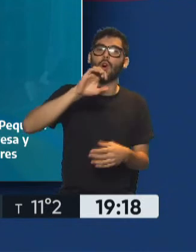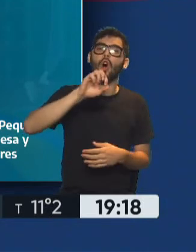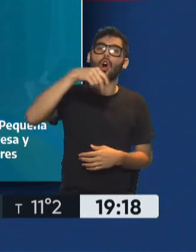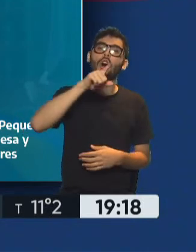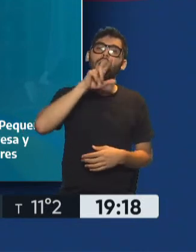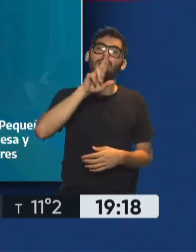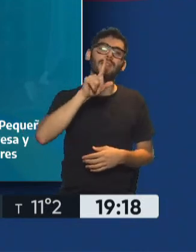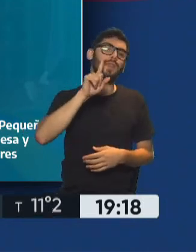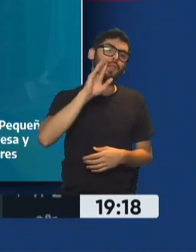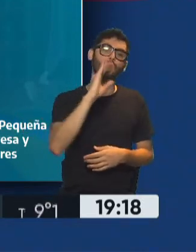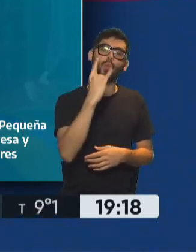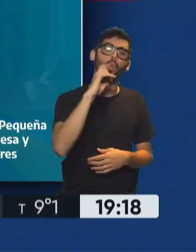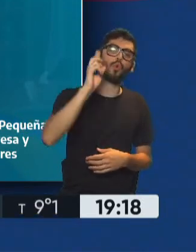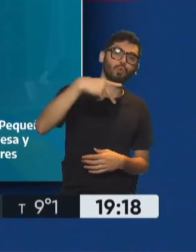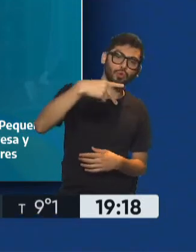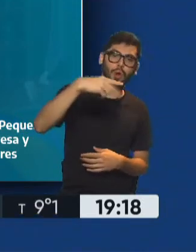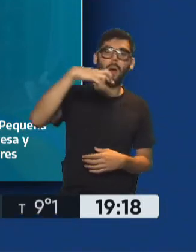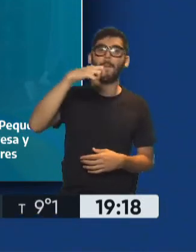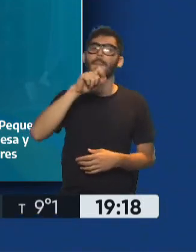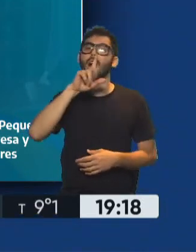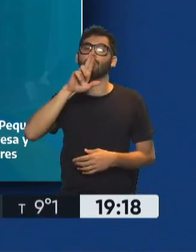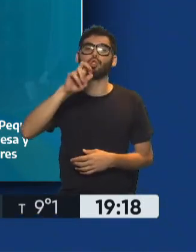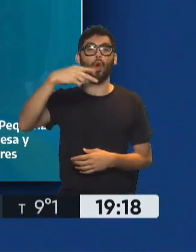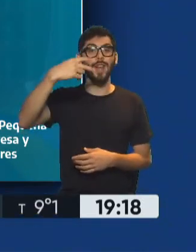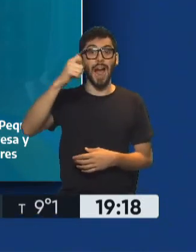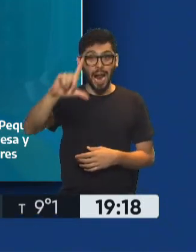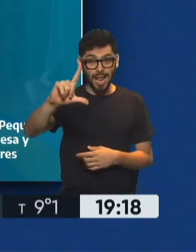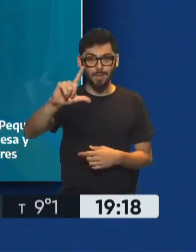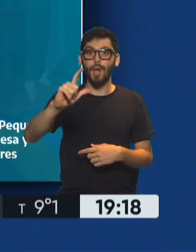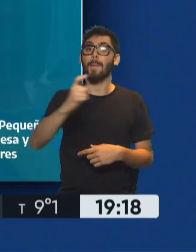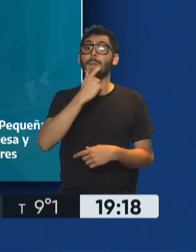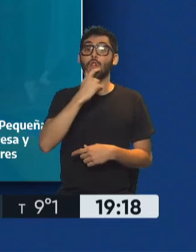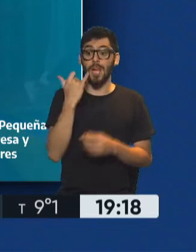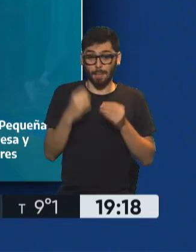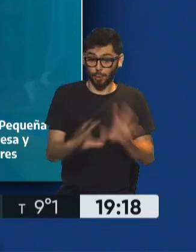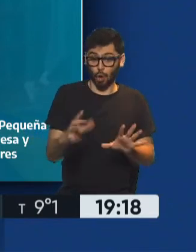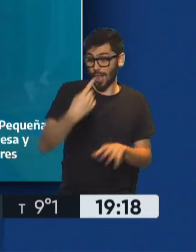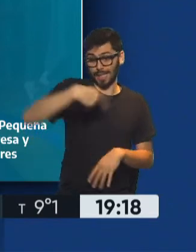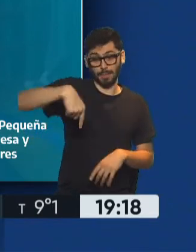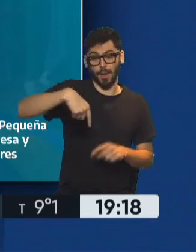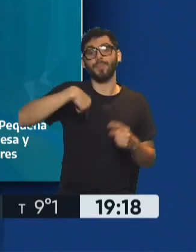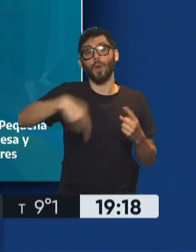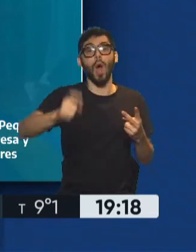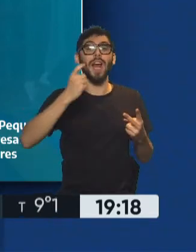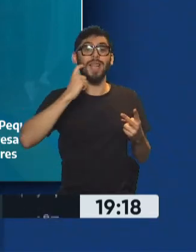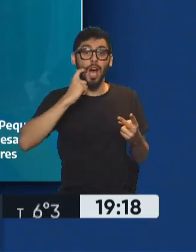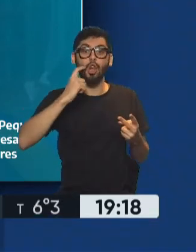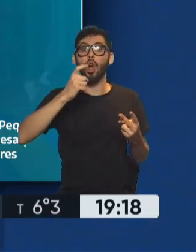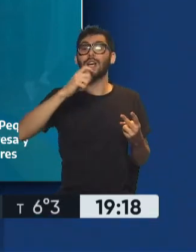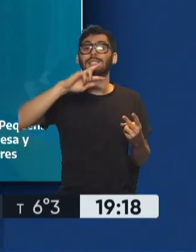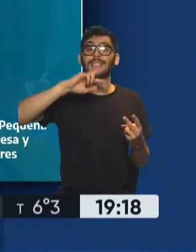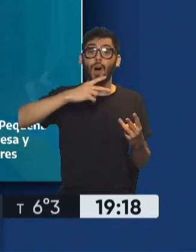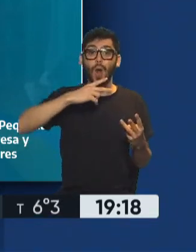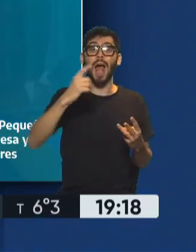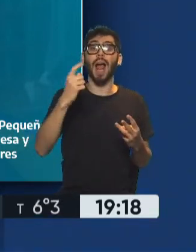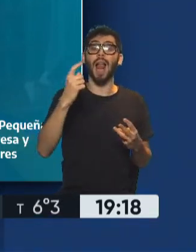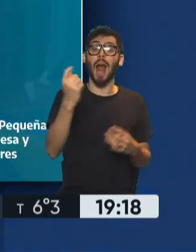presentación y ya lo tenemos en marcha en Mendoza, lo pusimos en marcha esta semana y lo estamos poniendo en marcha en Entre Ríos, en San Juan y en La Pampa y